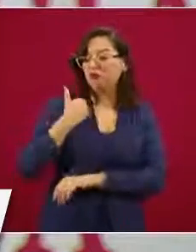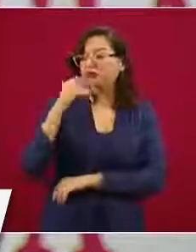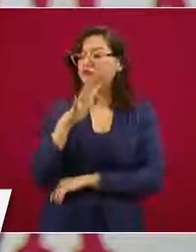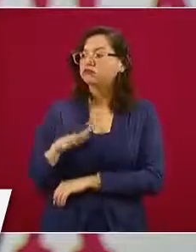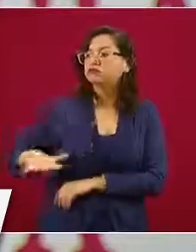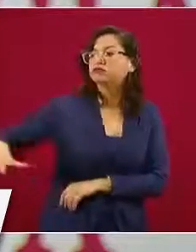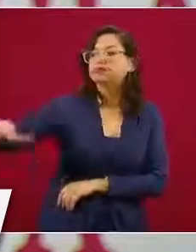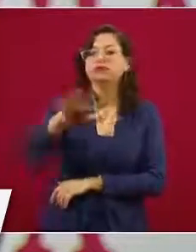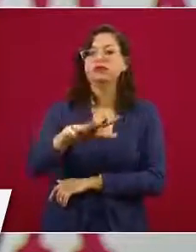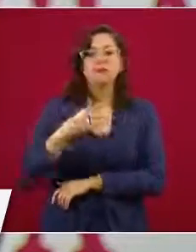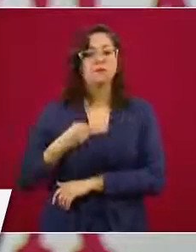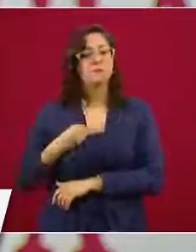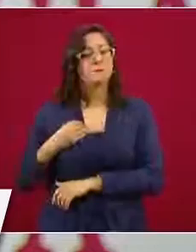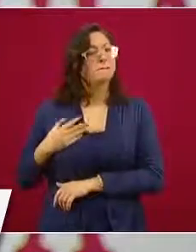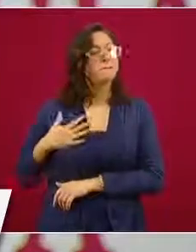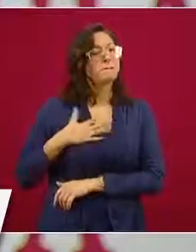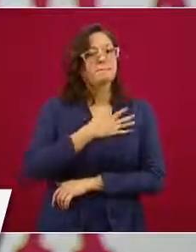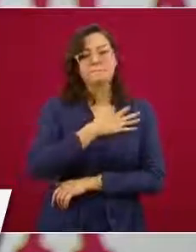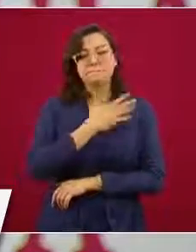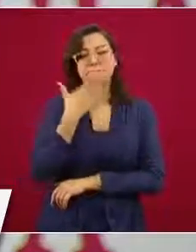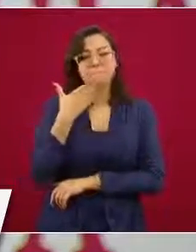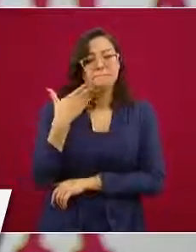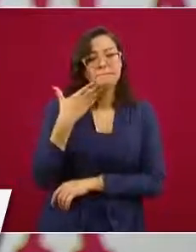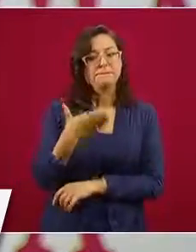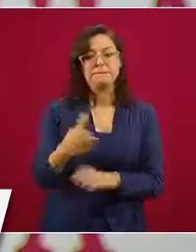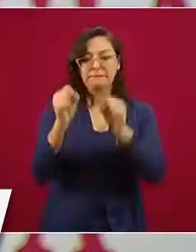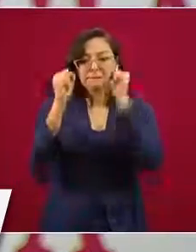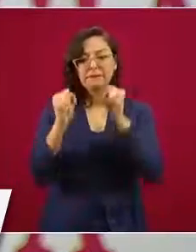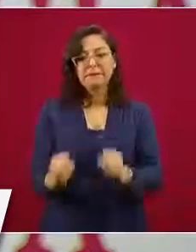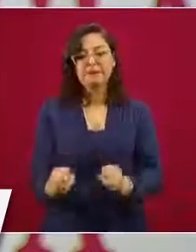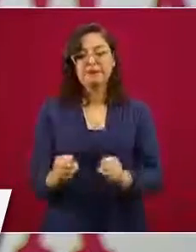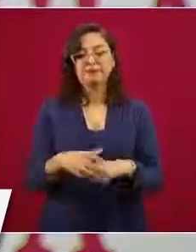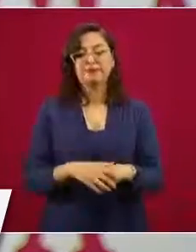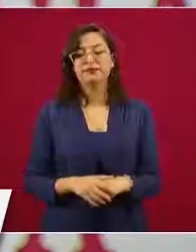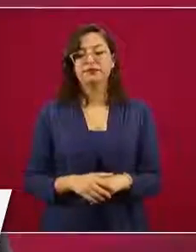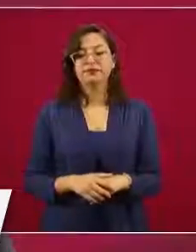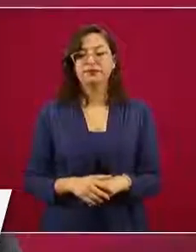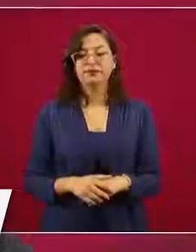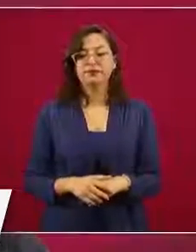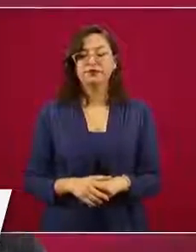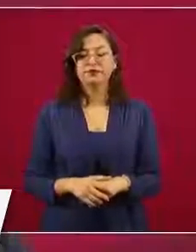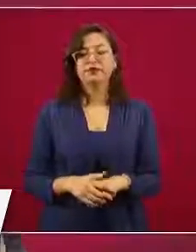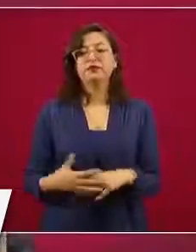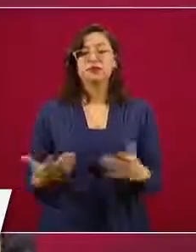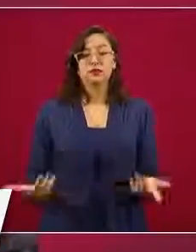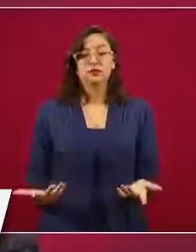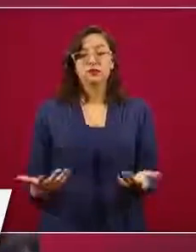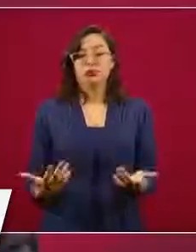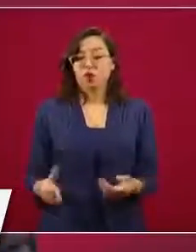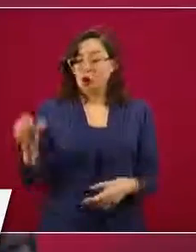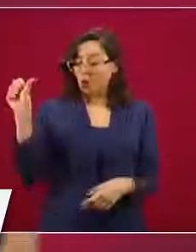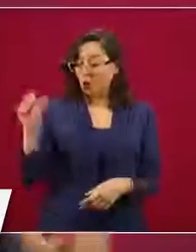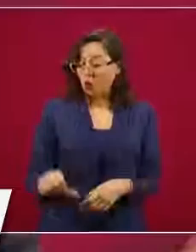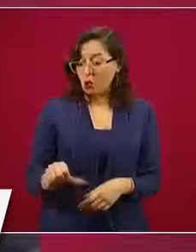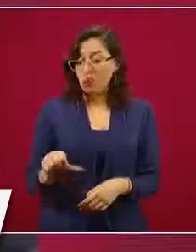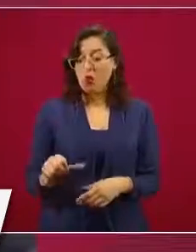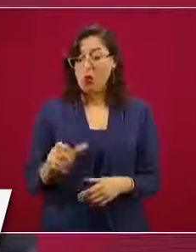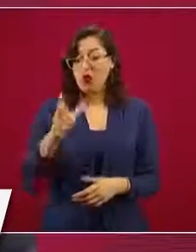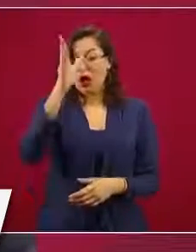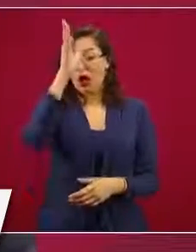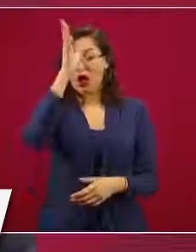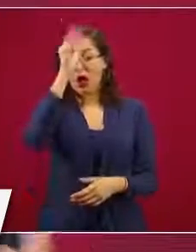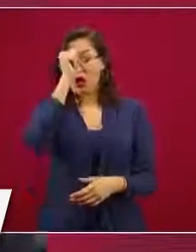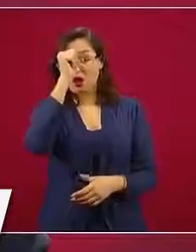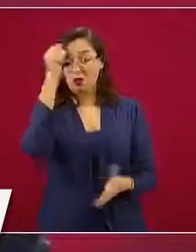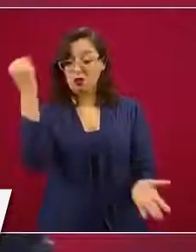Y un mensaje muy importante para todas y todos nosotros. El día de hoy no sólo entra en vigor un tratado, con todos los contenidos